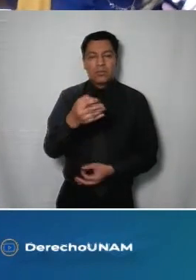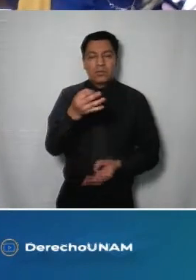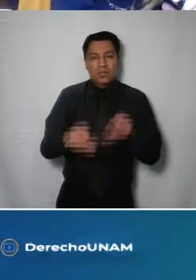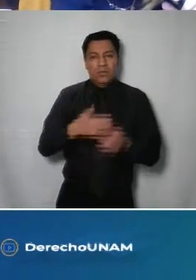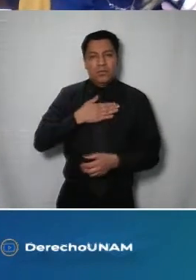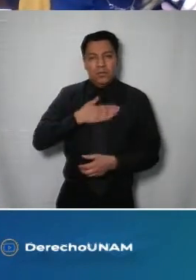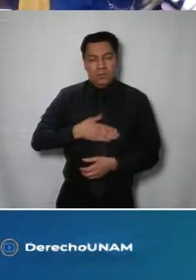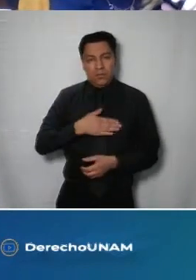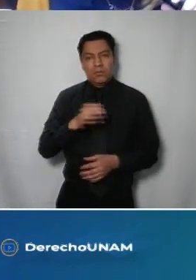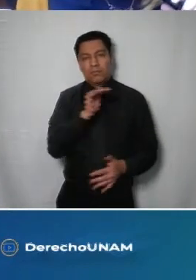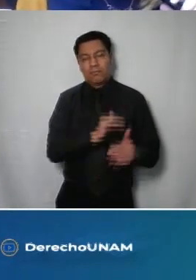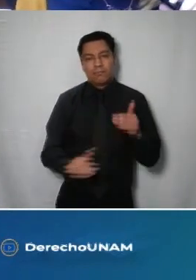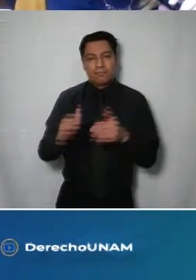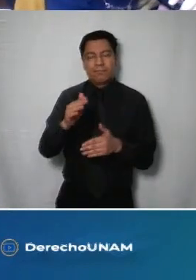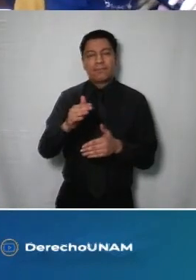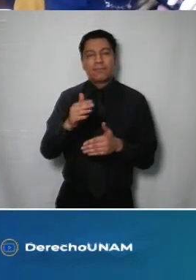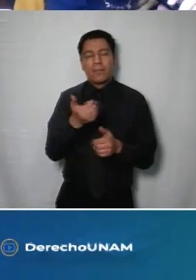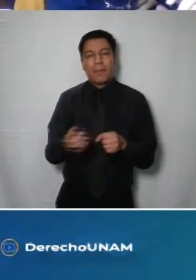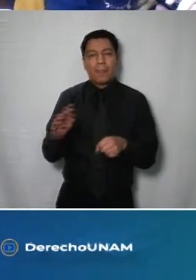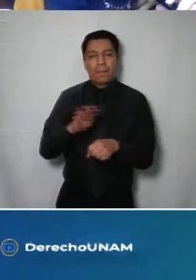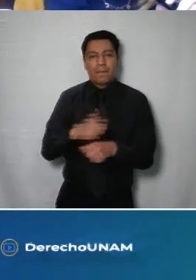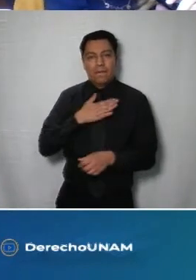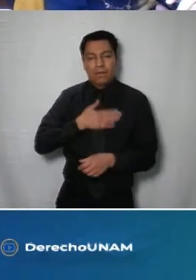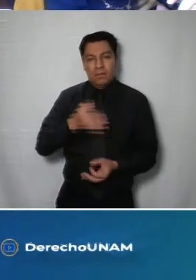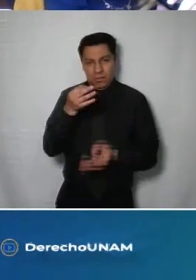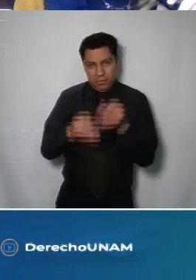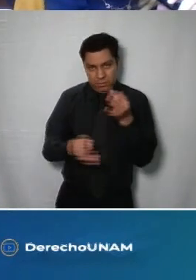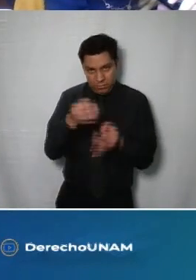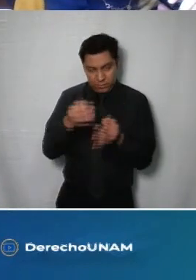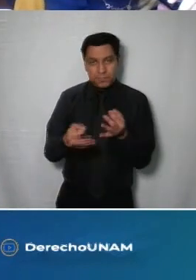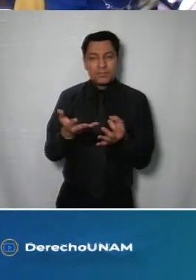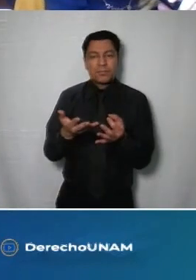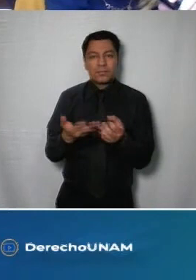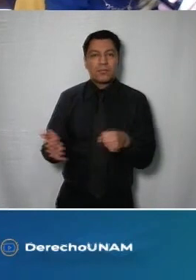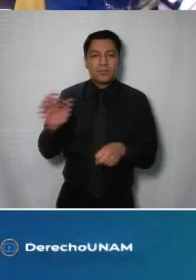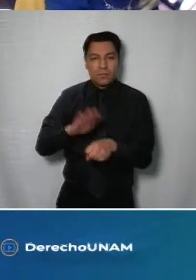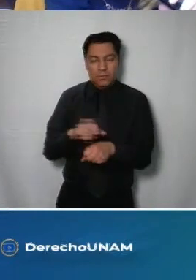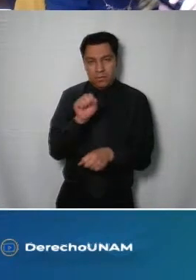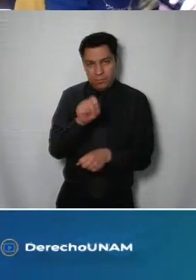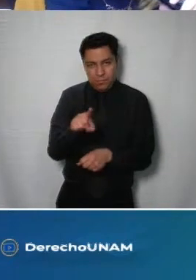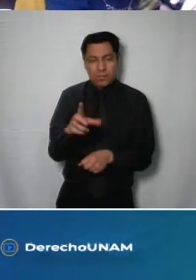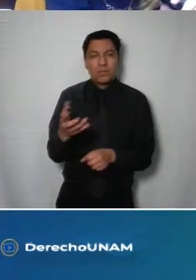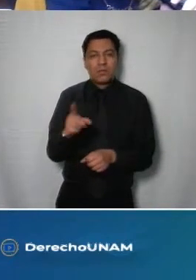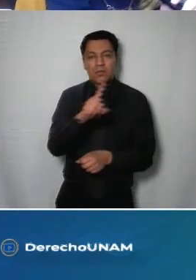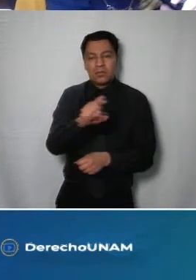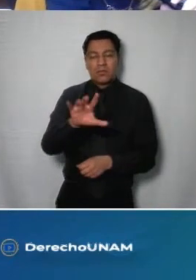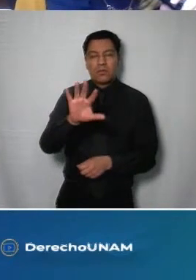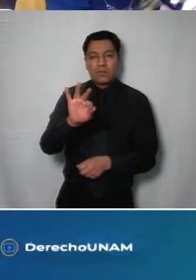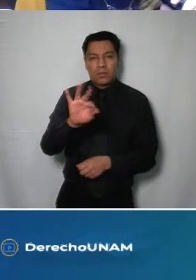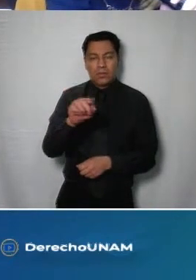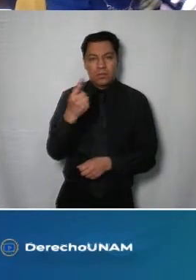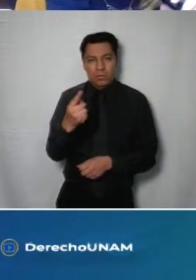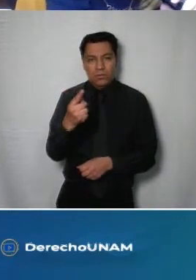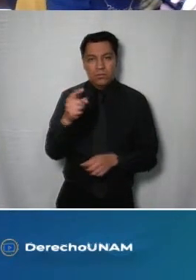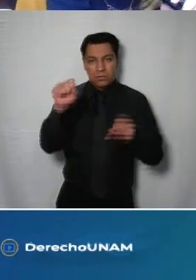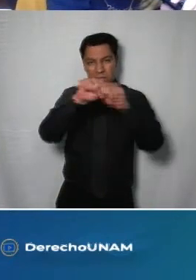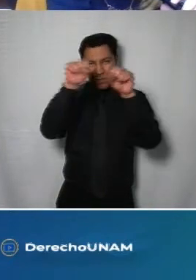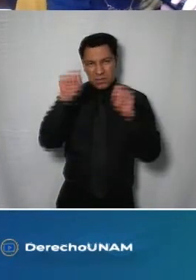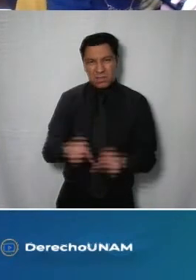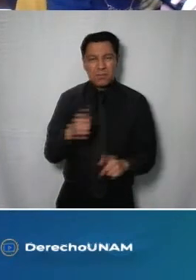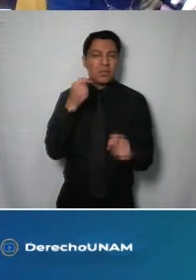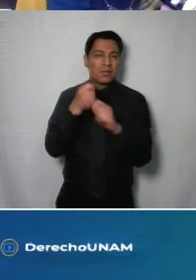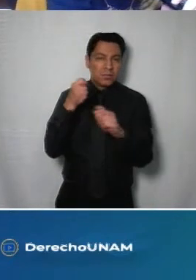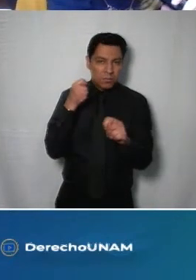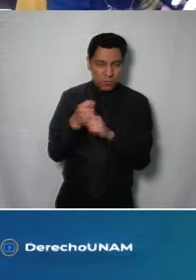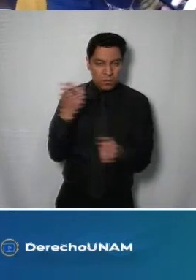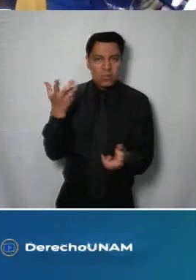Tribunal Superior de Justicia de la Ciudad de México 131 del Tribunal de Justicia Administrativa de la Ciudad de México 141 del Sistema de